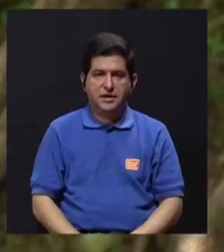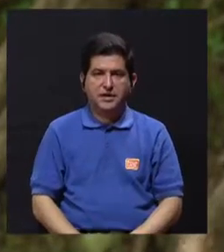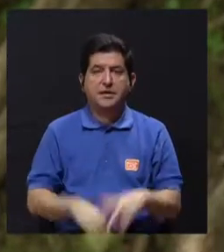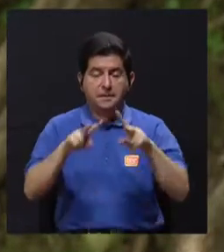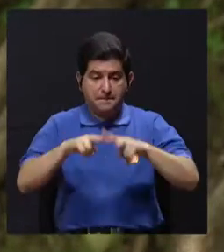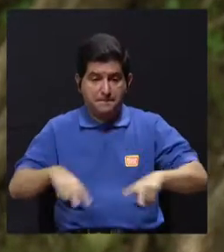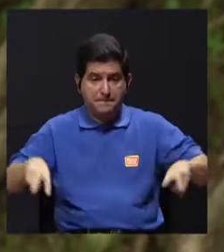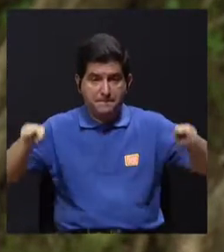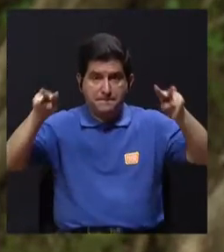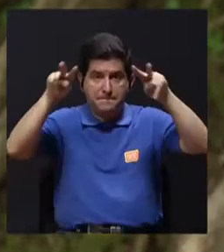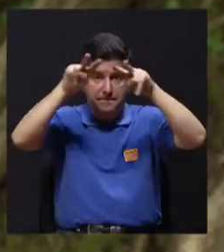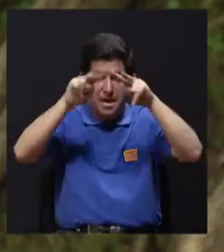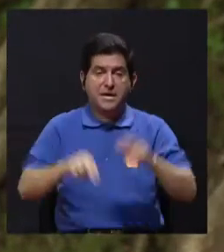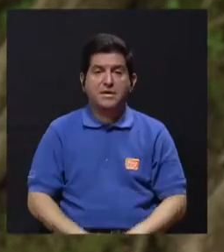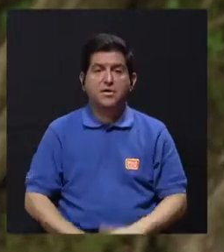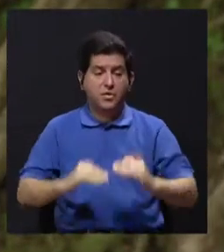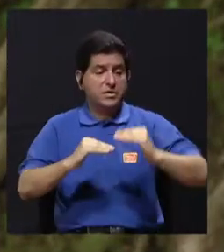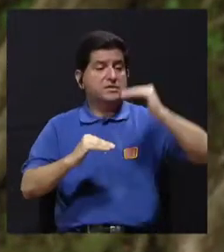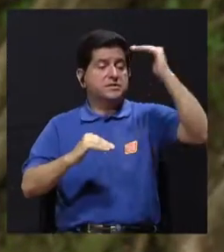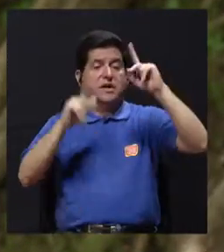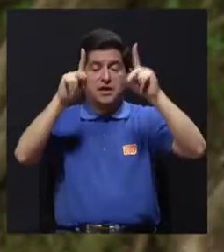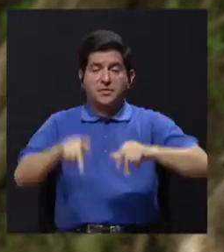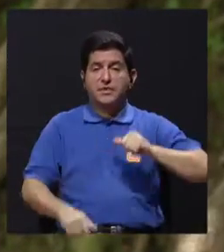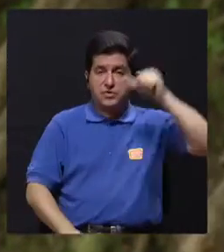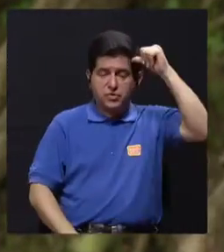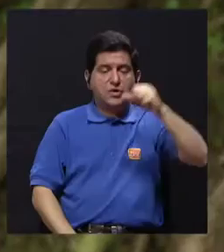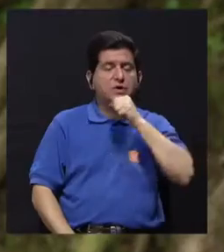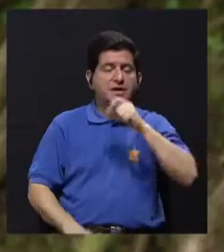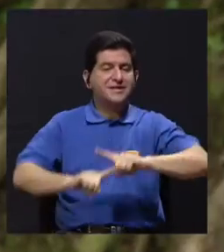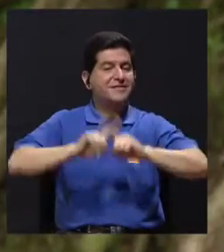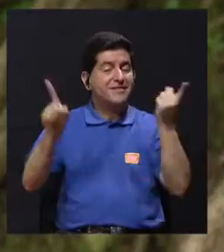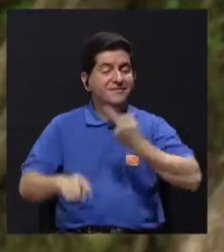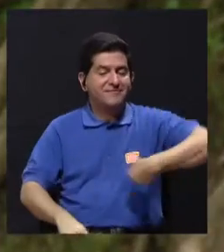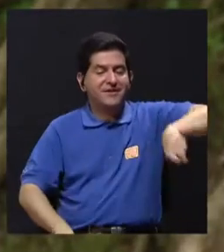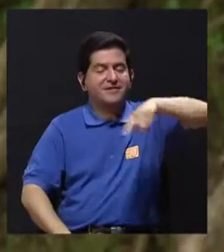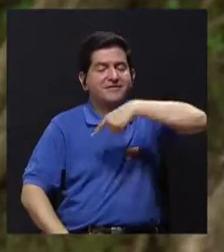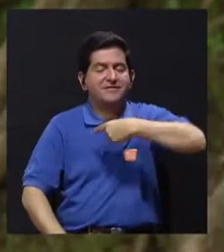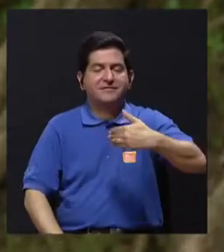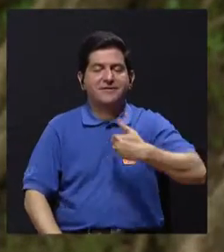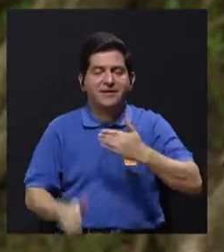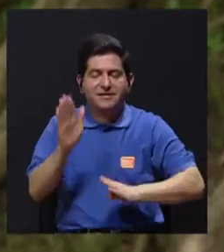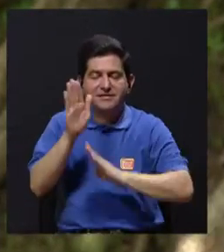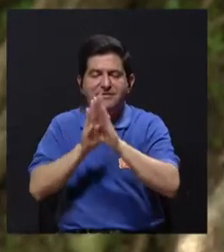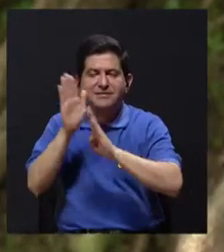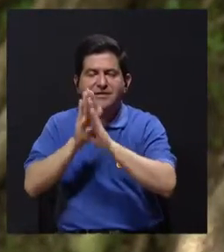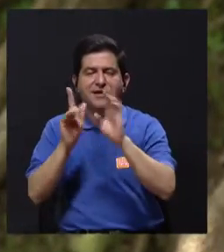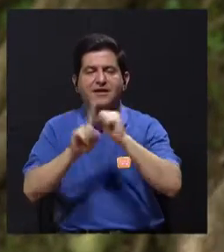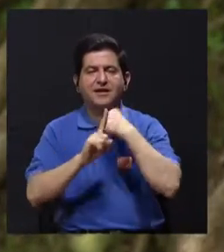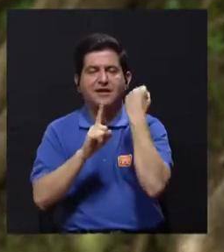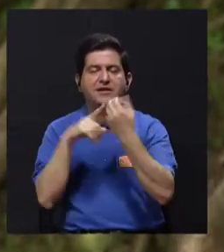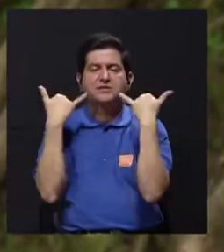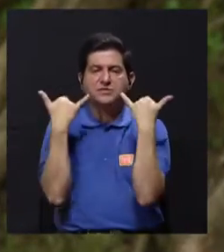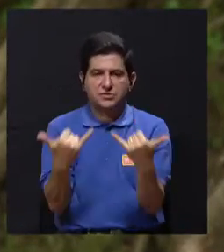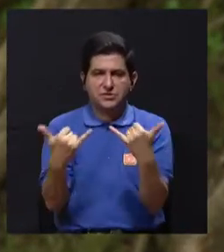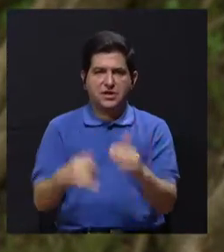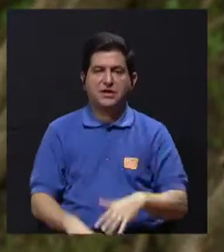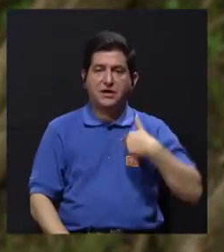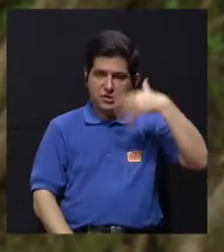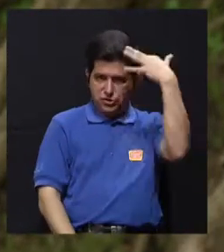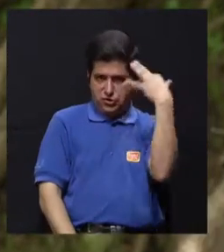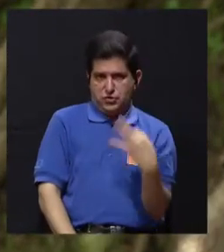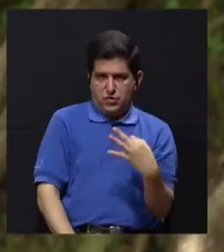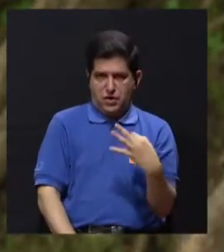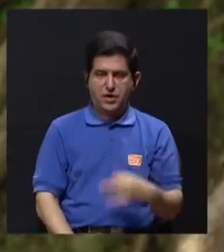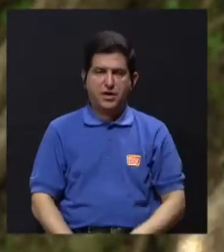los valores la escala de valores que normalmente manejan las personas mayores es muy distinta a la que nosotros estamos desarrollando en la sociedad de hoy en día